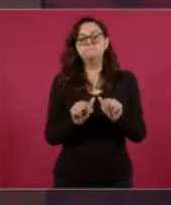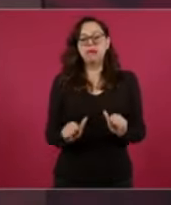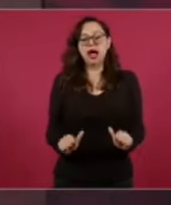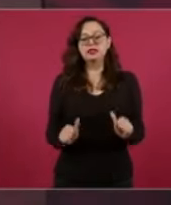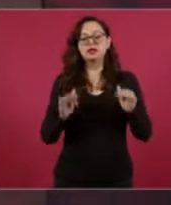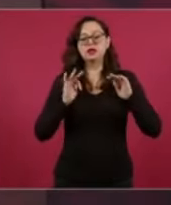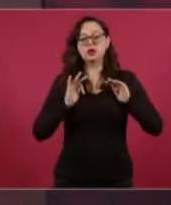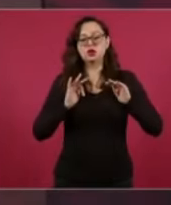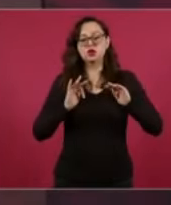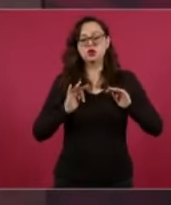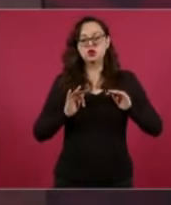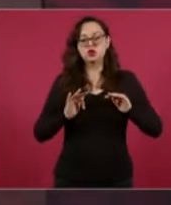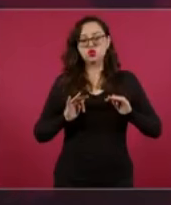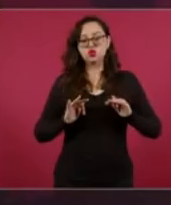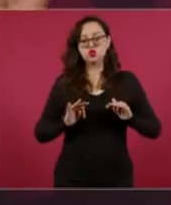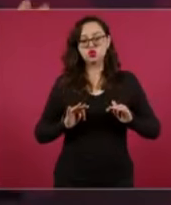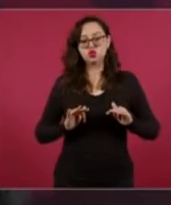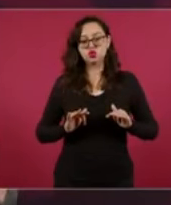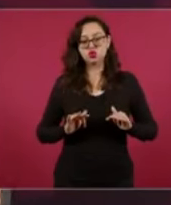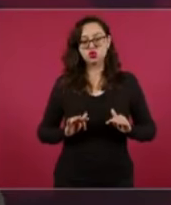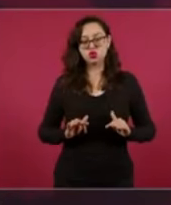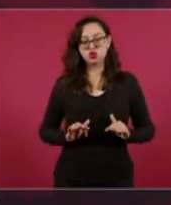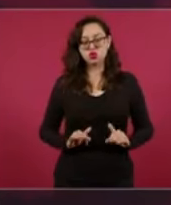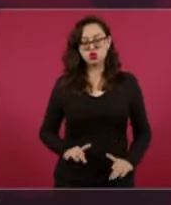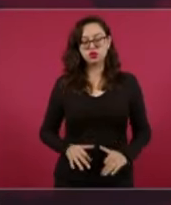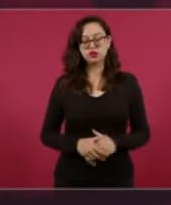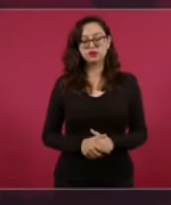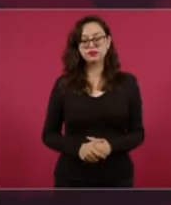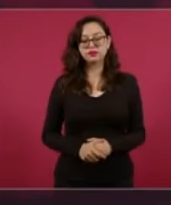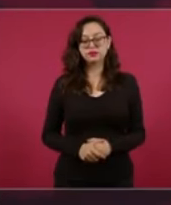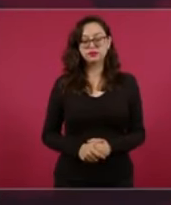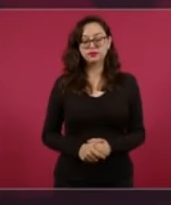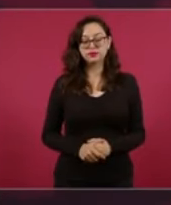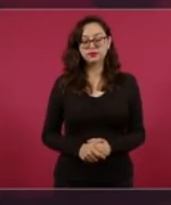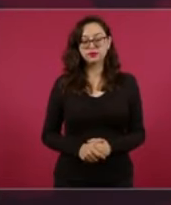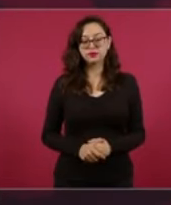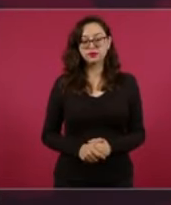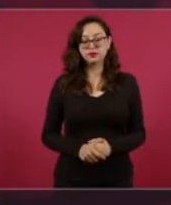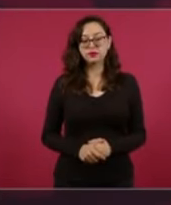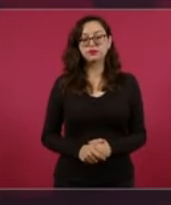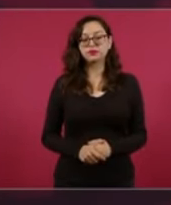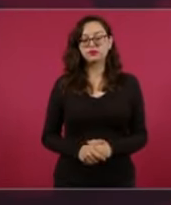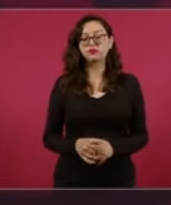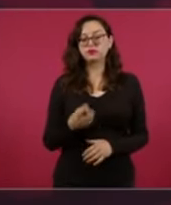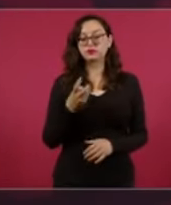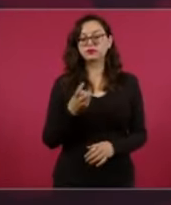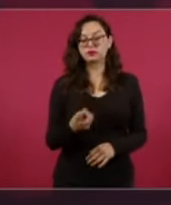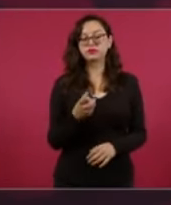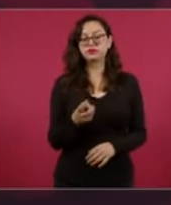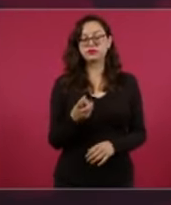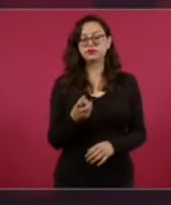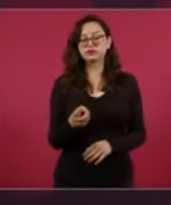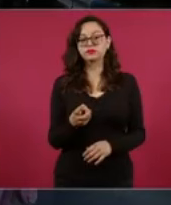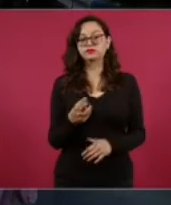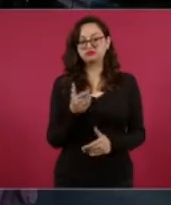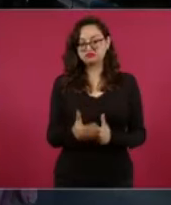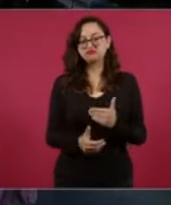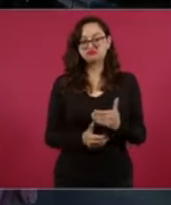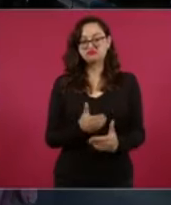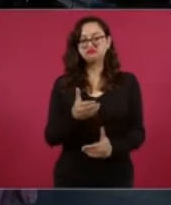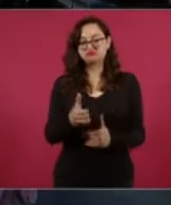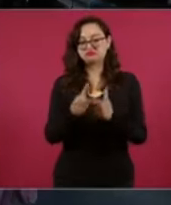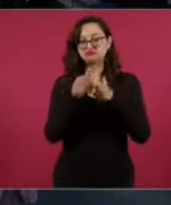esa es la base de todo. Entonces, sí vamos a seguir con